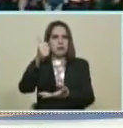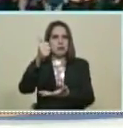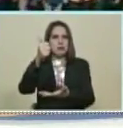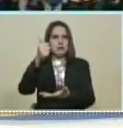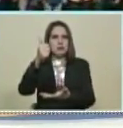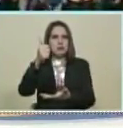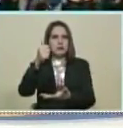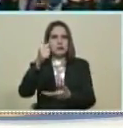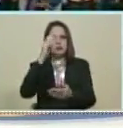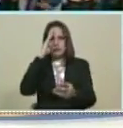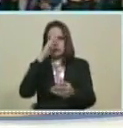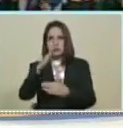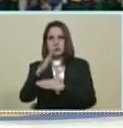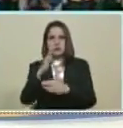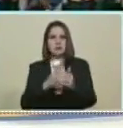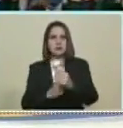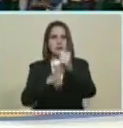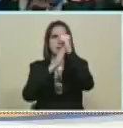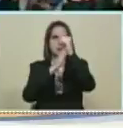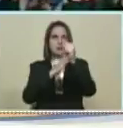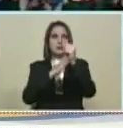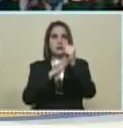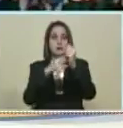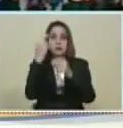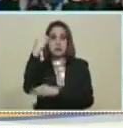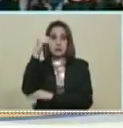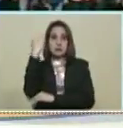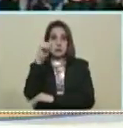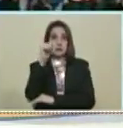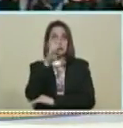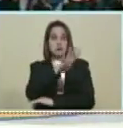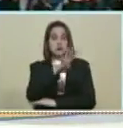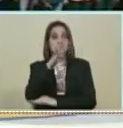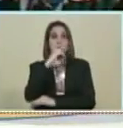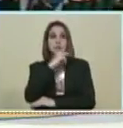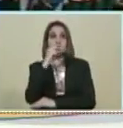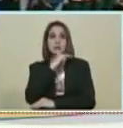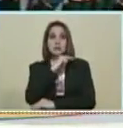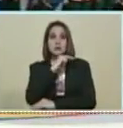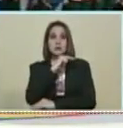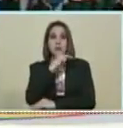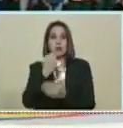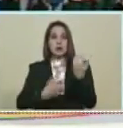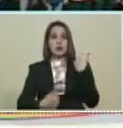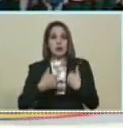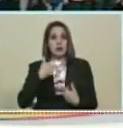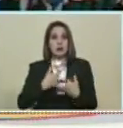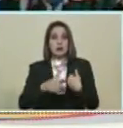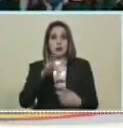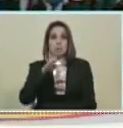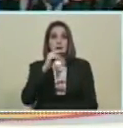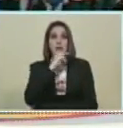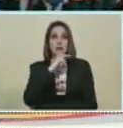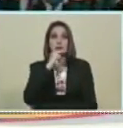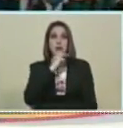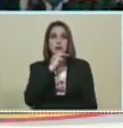Encabezará Los actos Nacionales El 4 de octubre Miércoles 4 de octubre